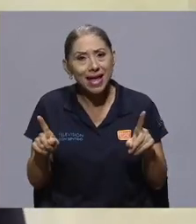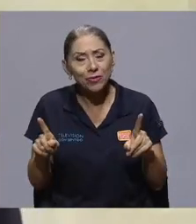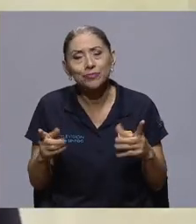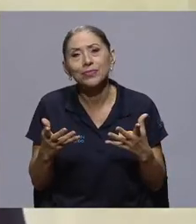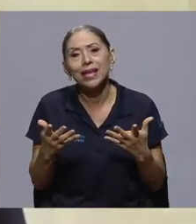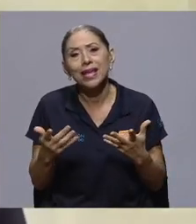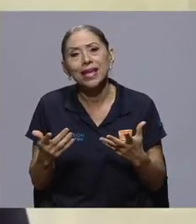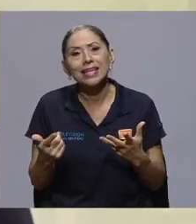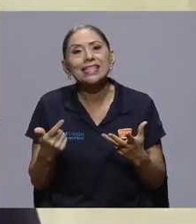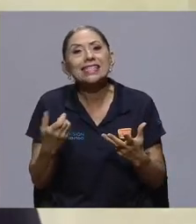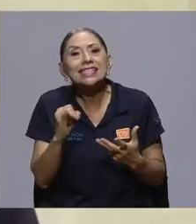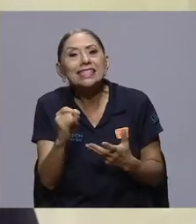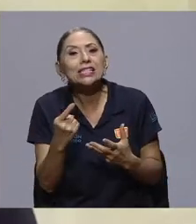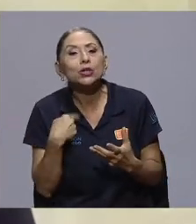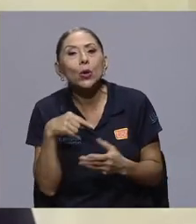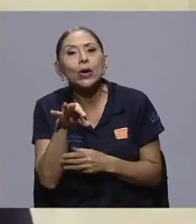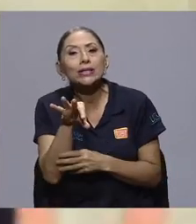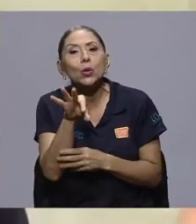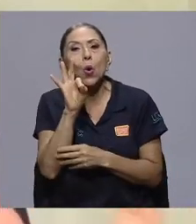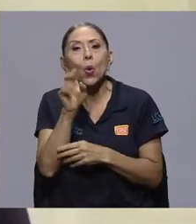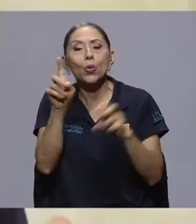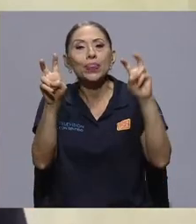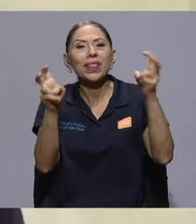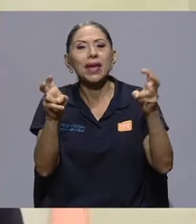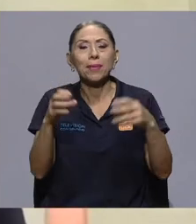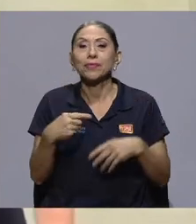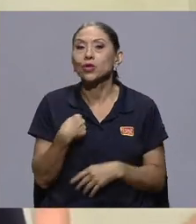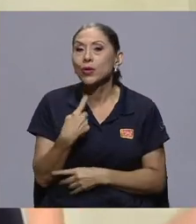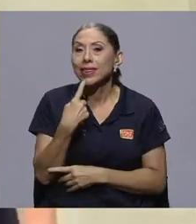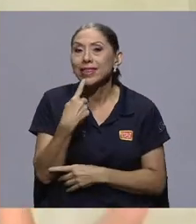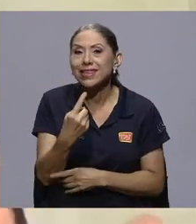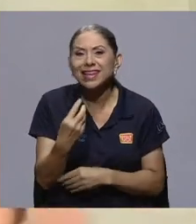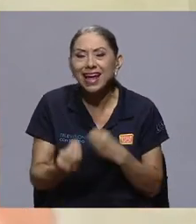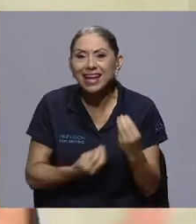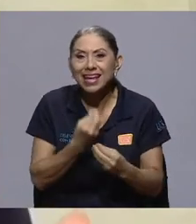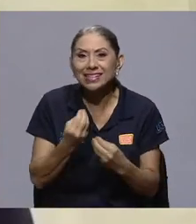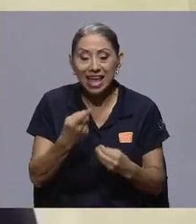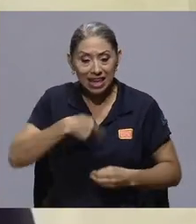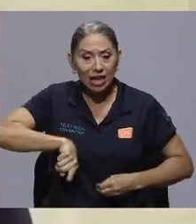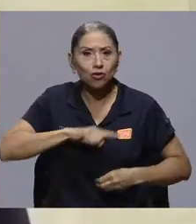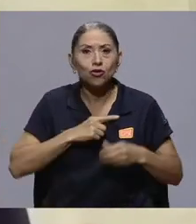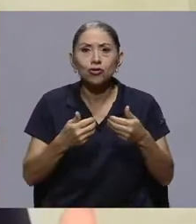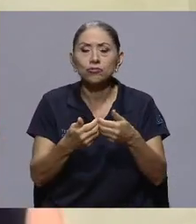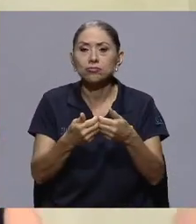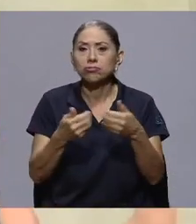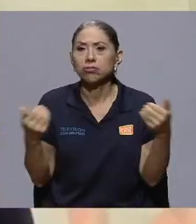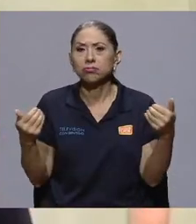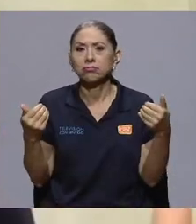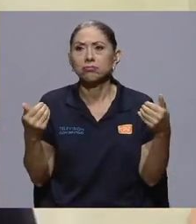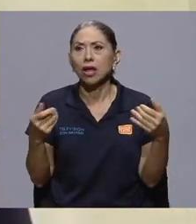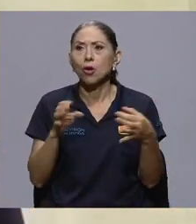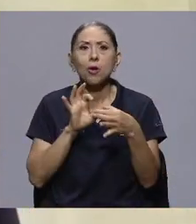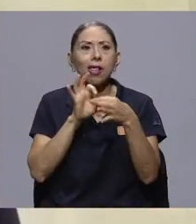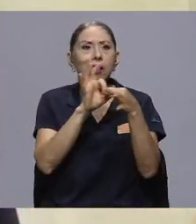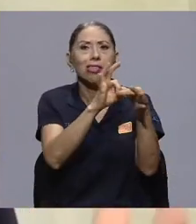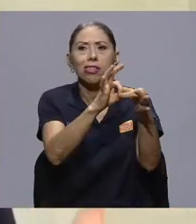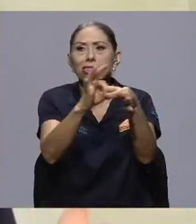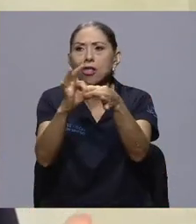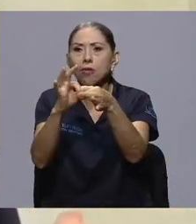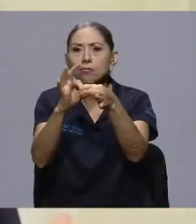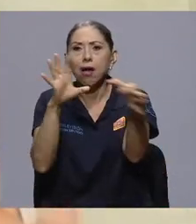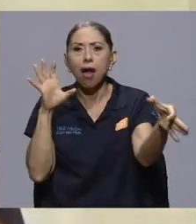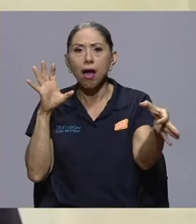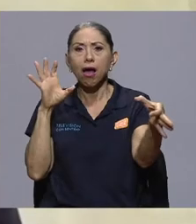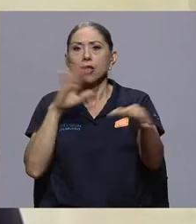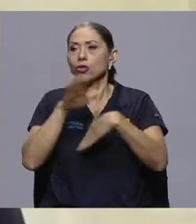escoger un tema, yo diría que es la desconexión. O sea, estamos súper desconectados de todo lo que pasa a nuestro alrededor y no